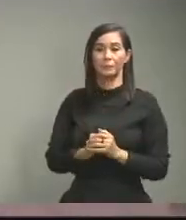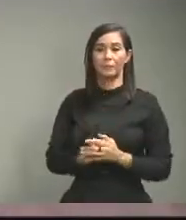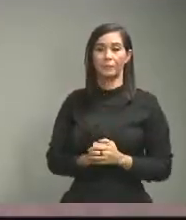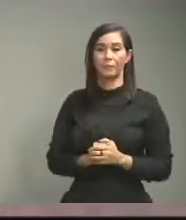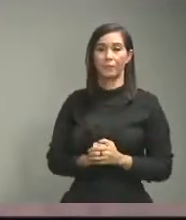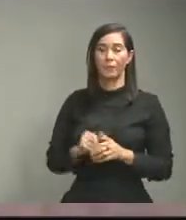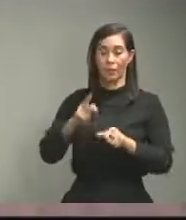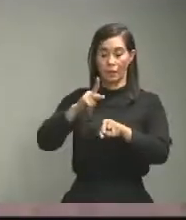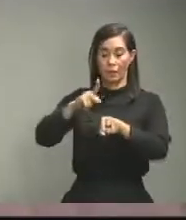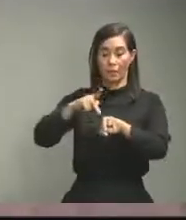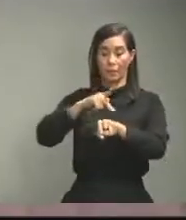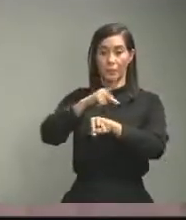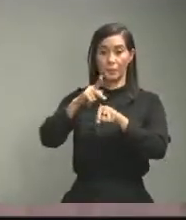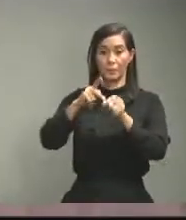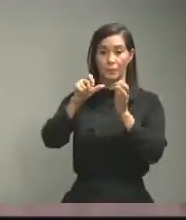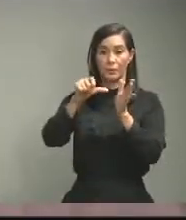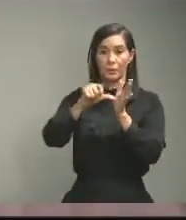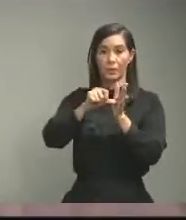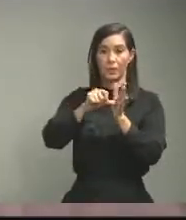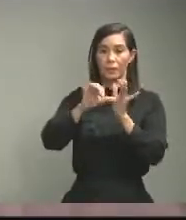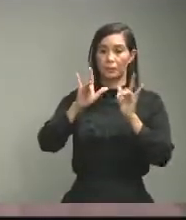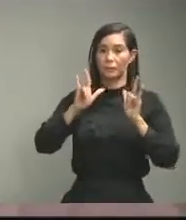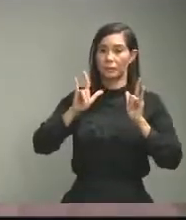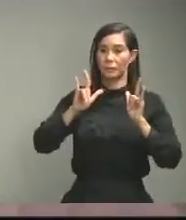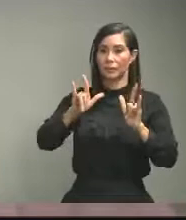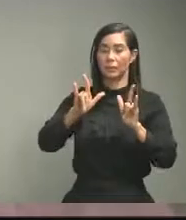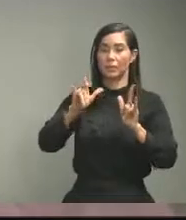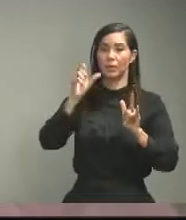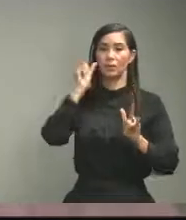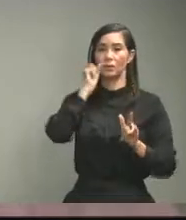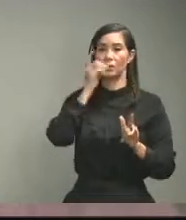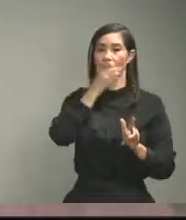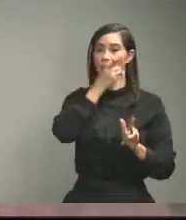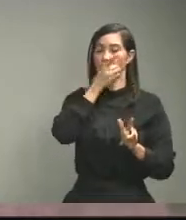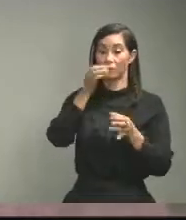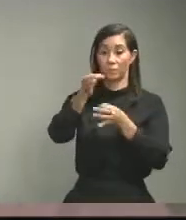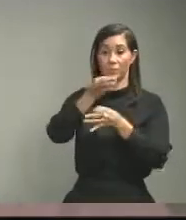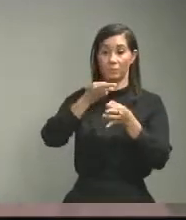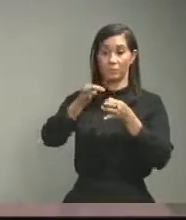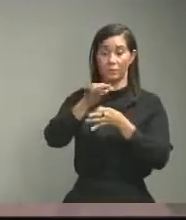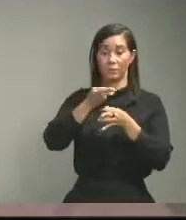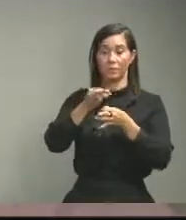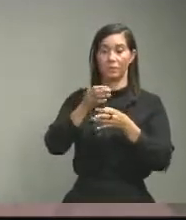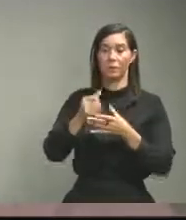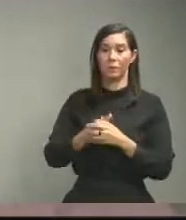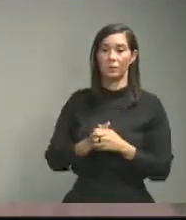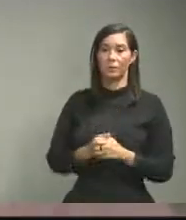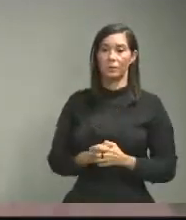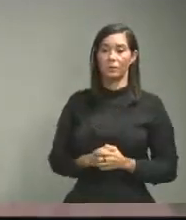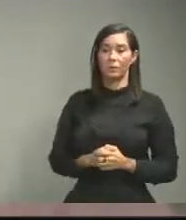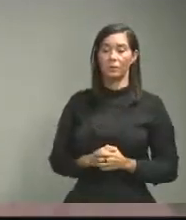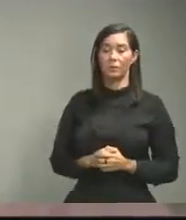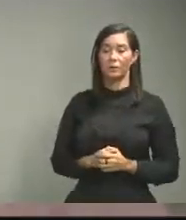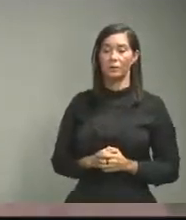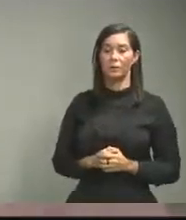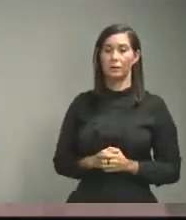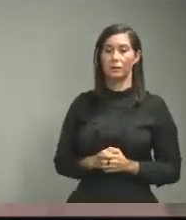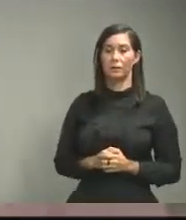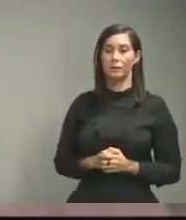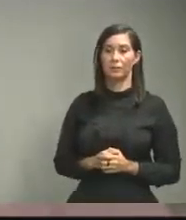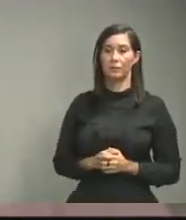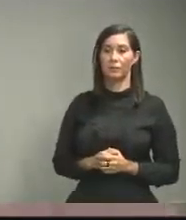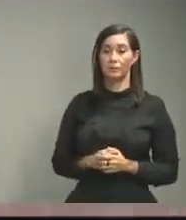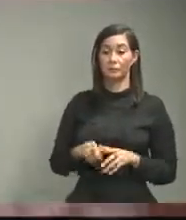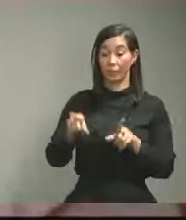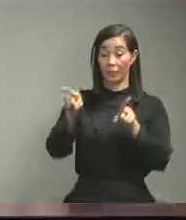distrito nacional santiago santo domingo y provincia duarte al mismo tiempo en